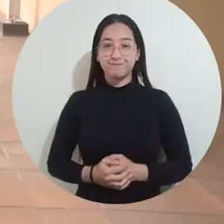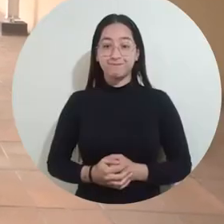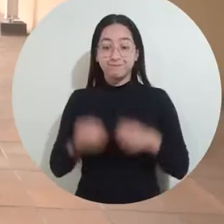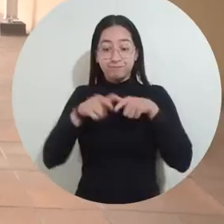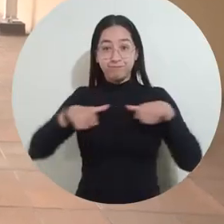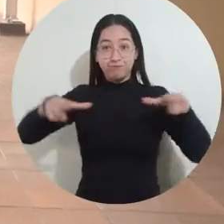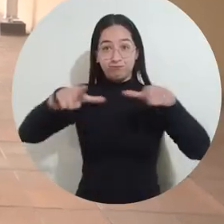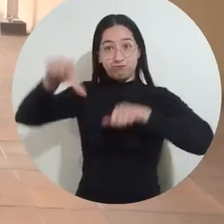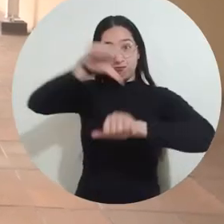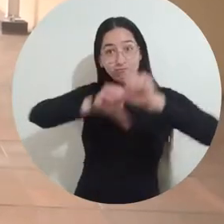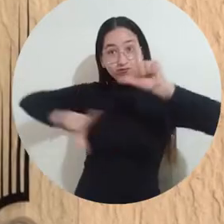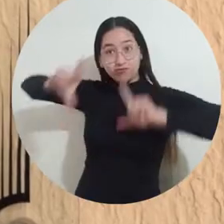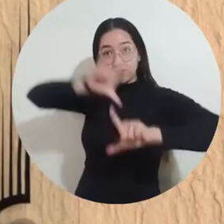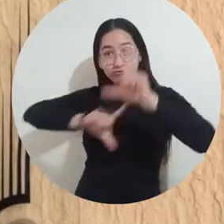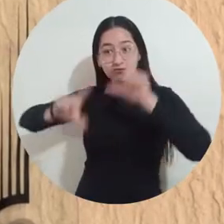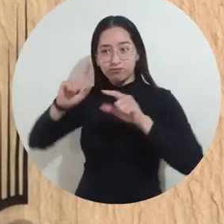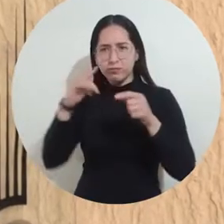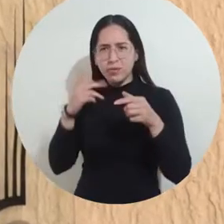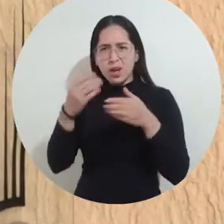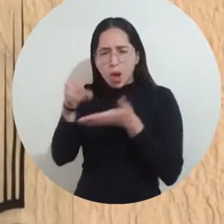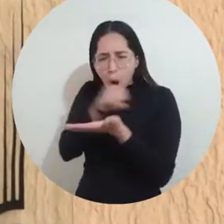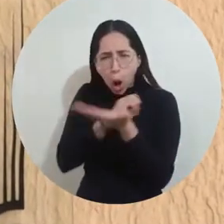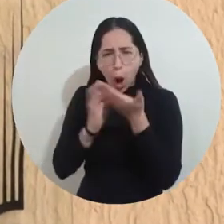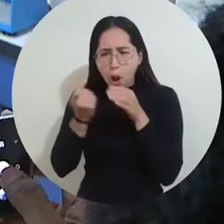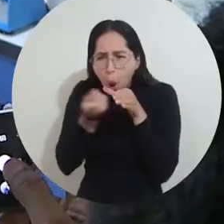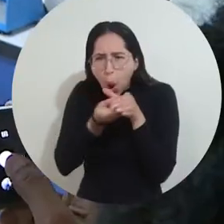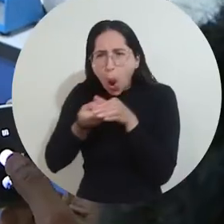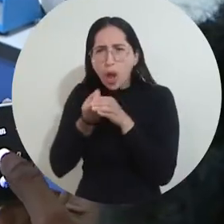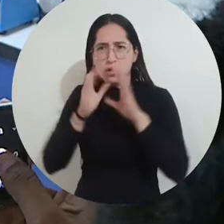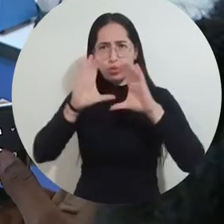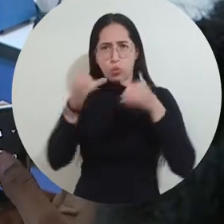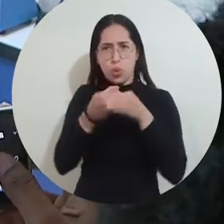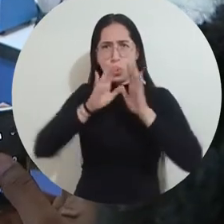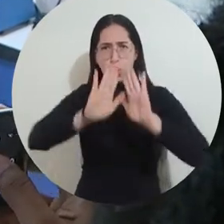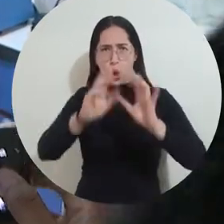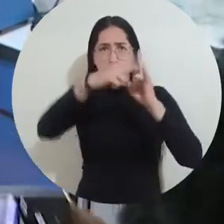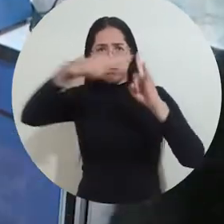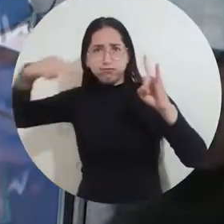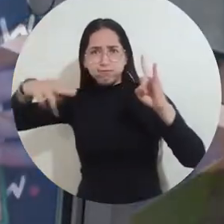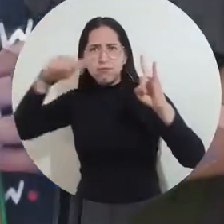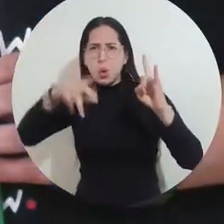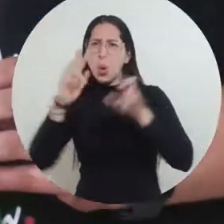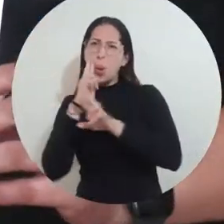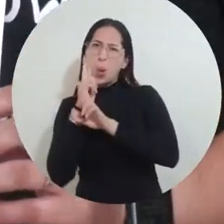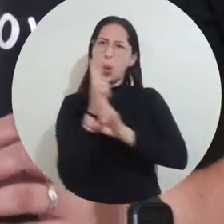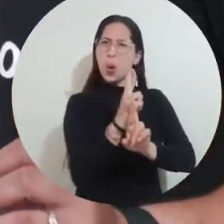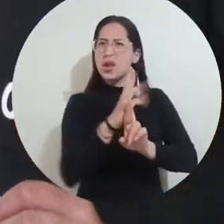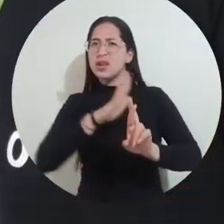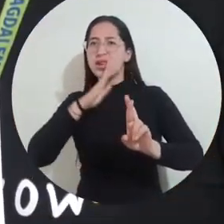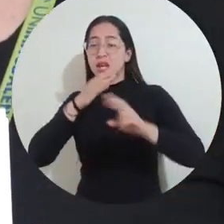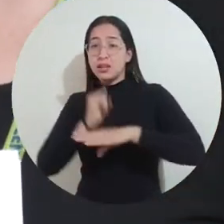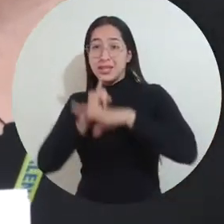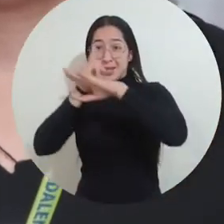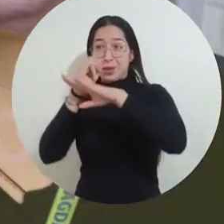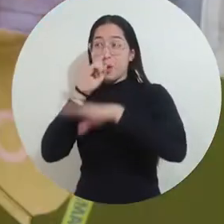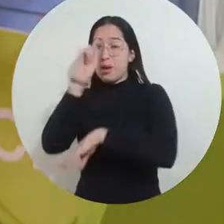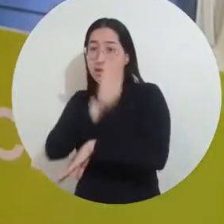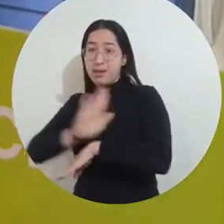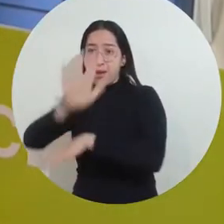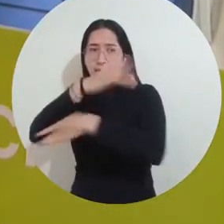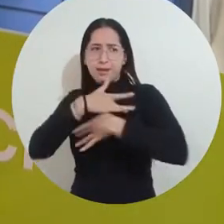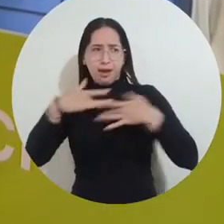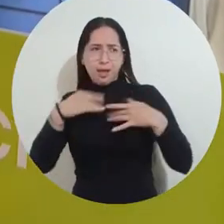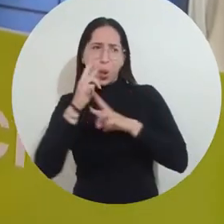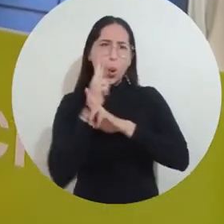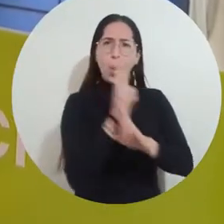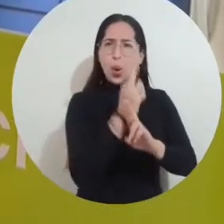El Laboratorio de Biología Molecular de la Universidad del Magdalena recibió un reconocimiento del Instituto Nacional de Salud por su aporte